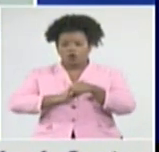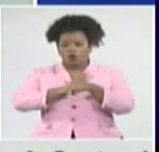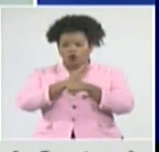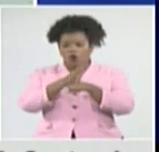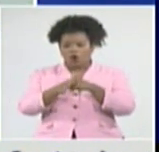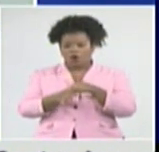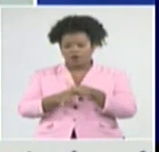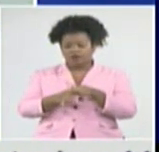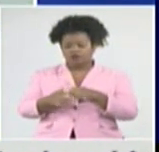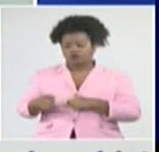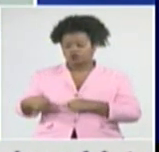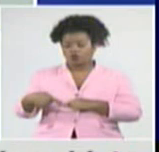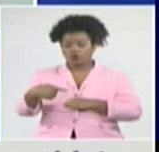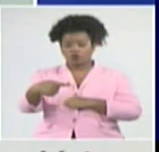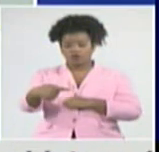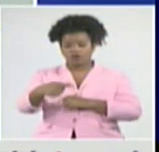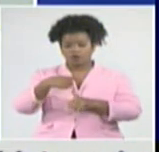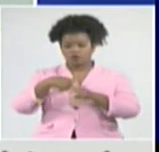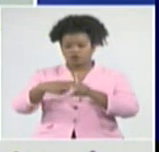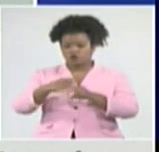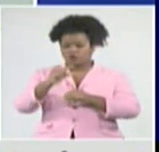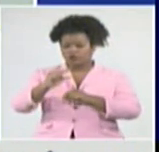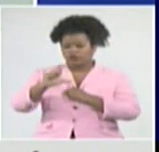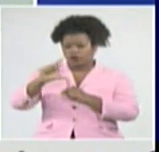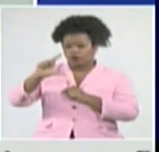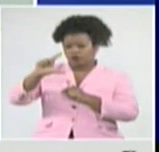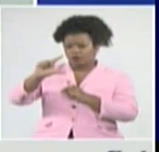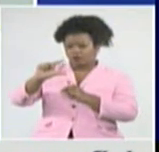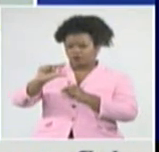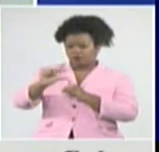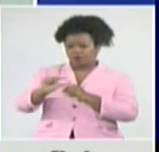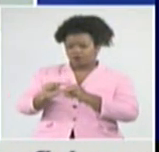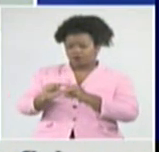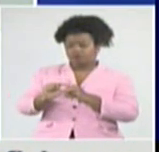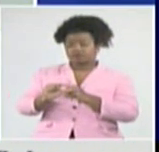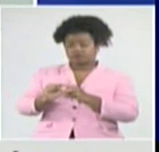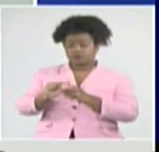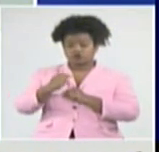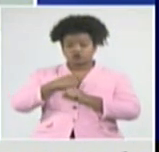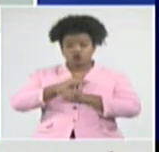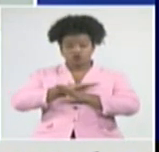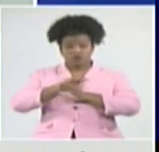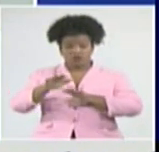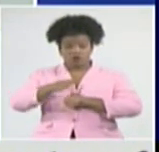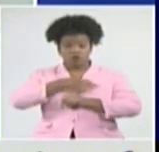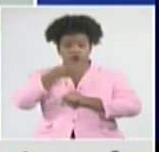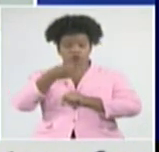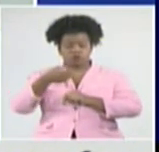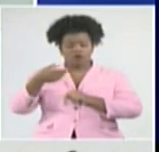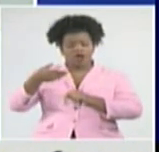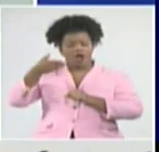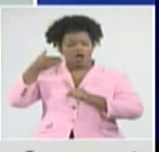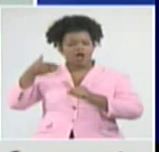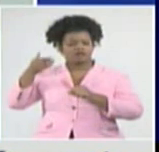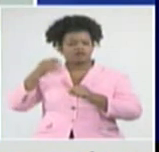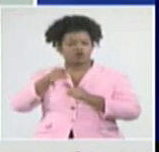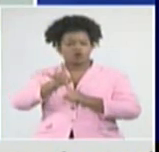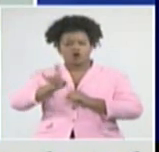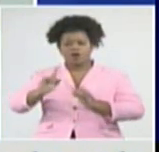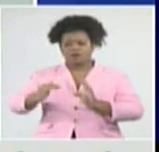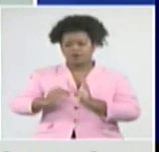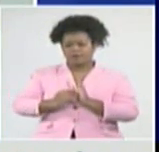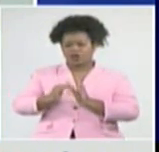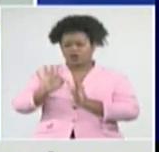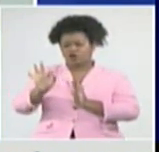del número de casos, que como me referí ya, 9.000, 8.000, 7.000, hoy estamos hablando de